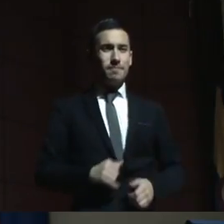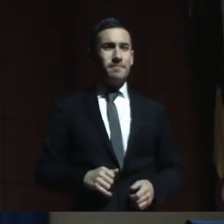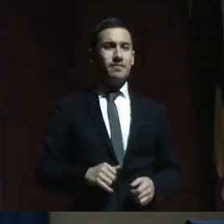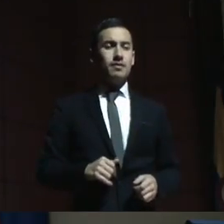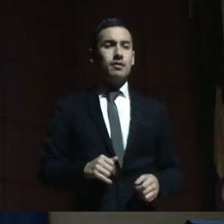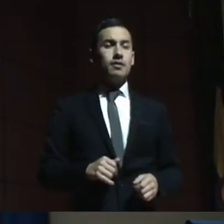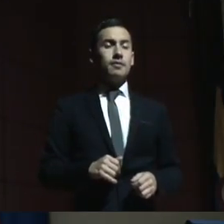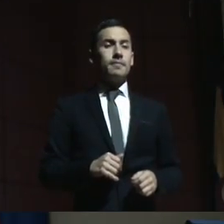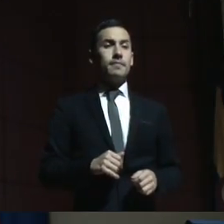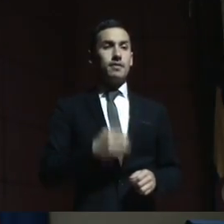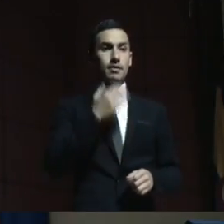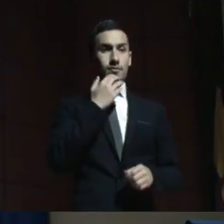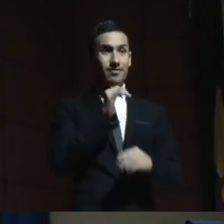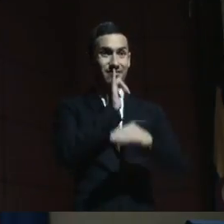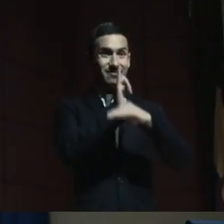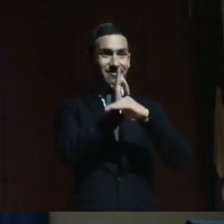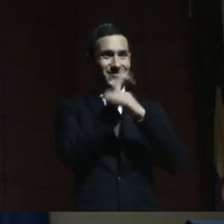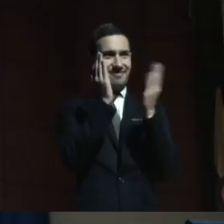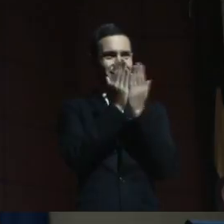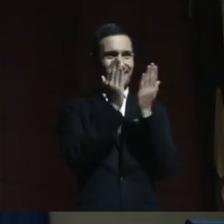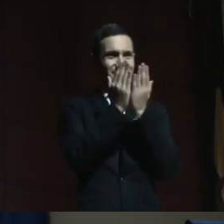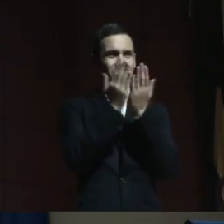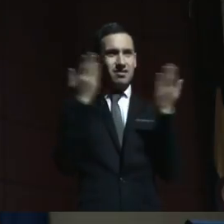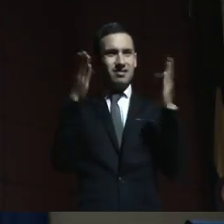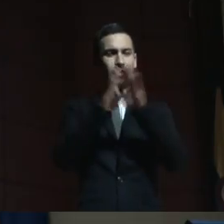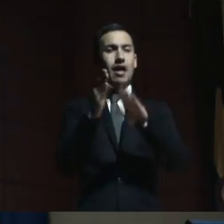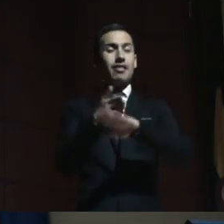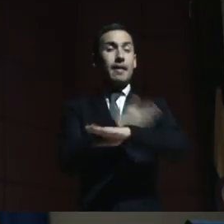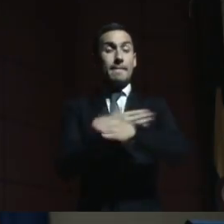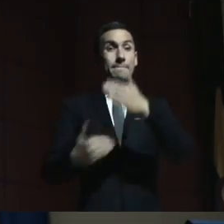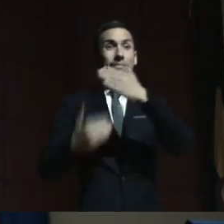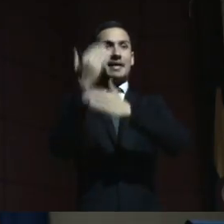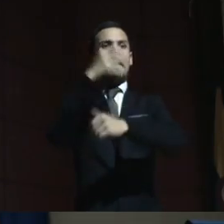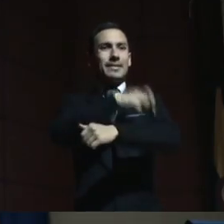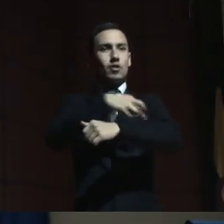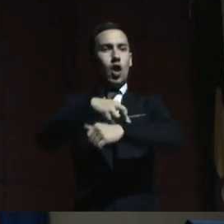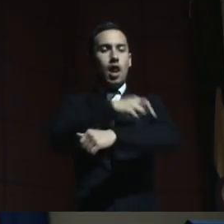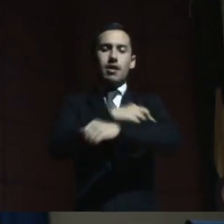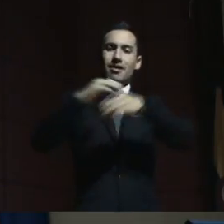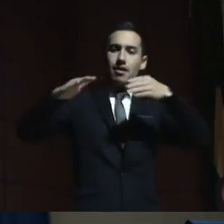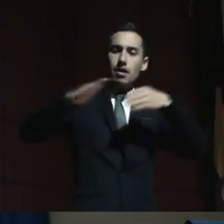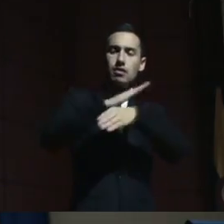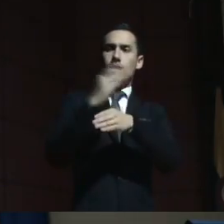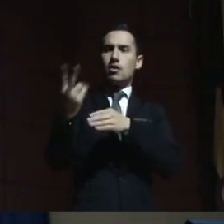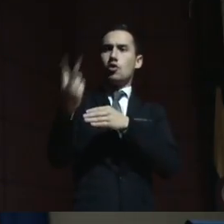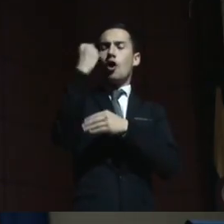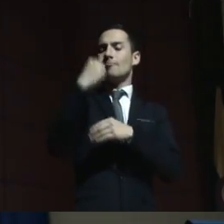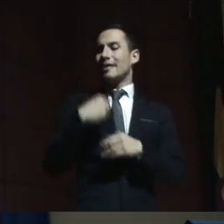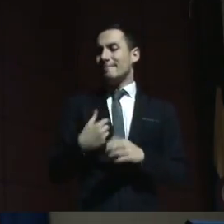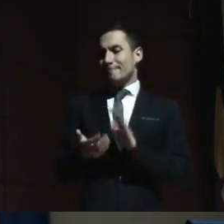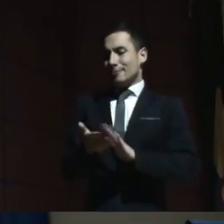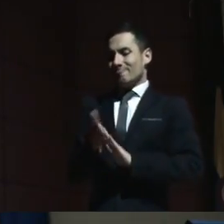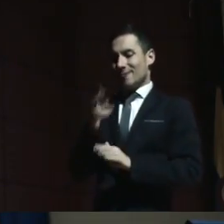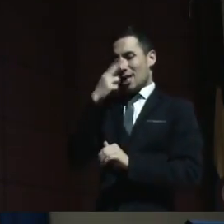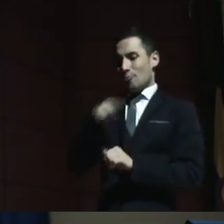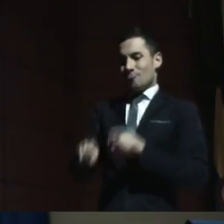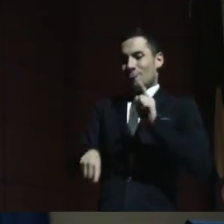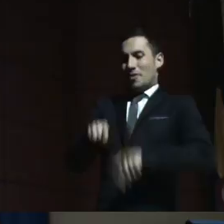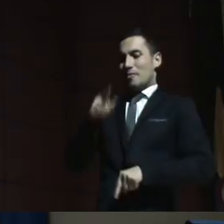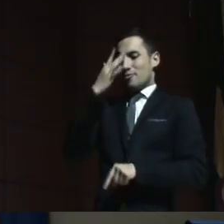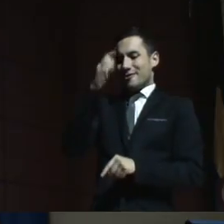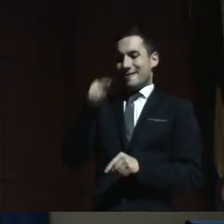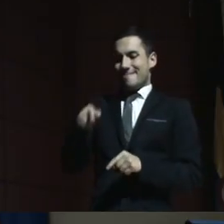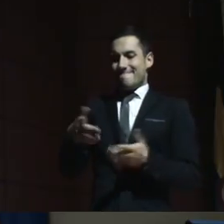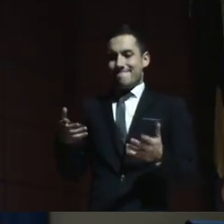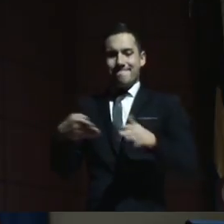puerta de una institución educativa en el preescolar, ¿cierto? Le están diciendo su hijo es incapaz de estar